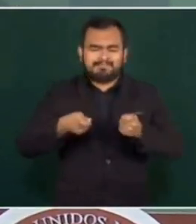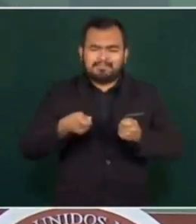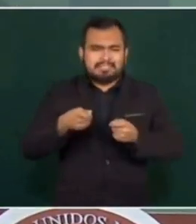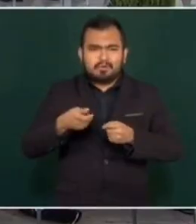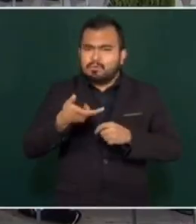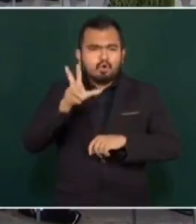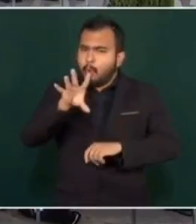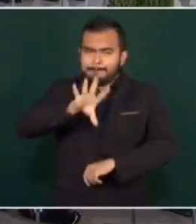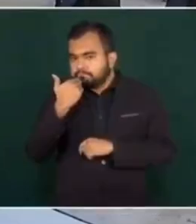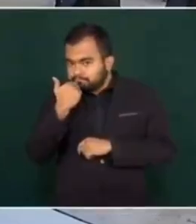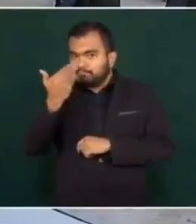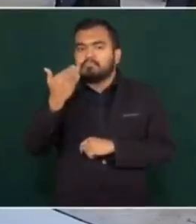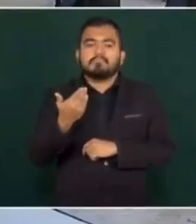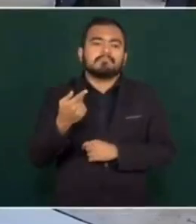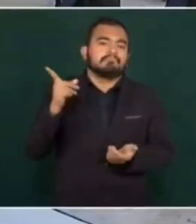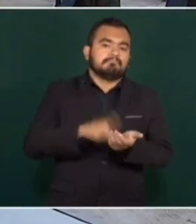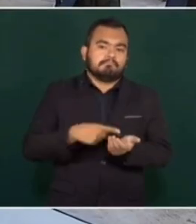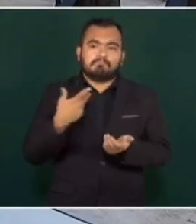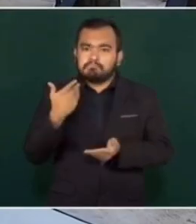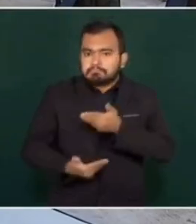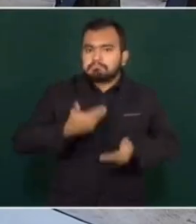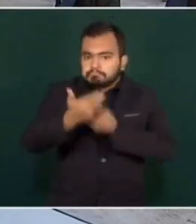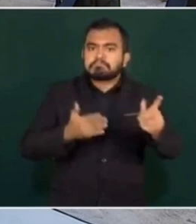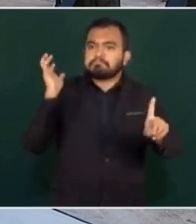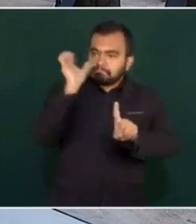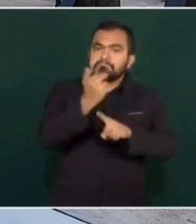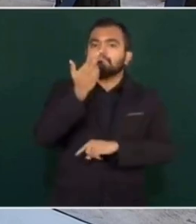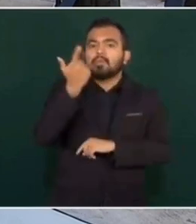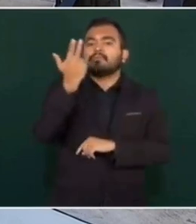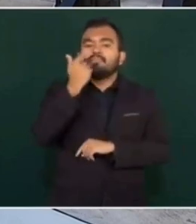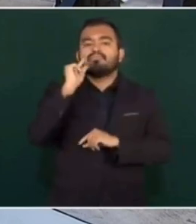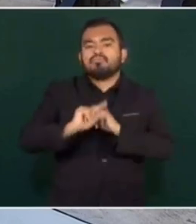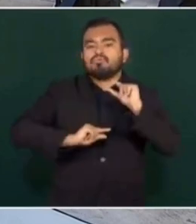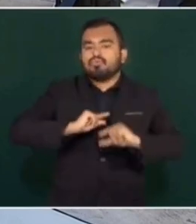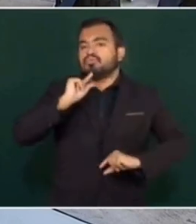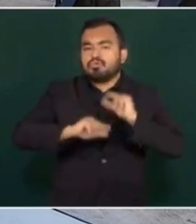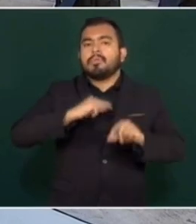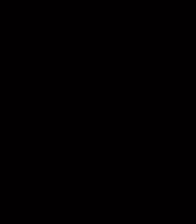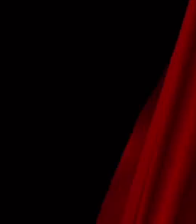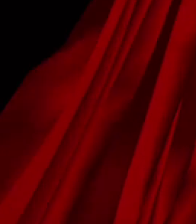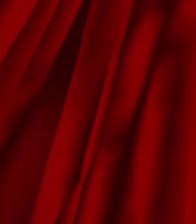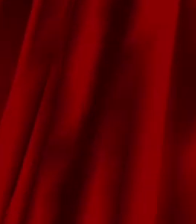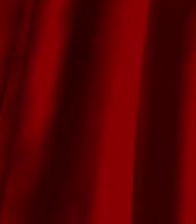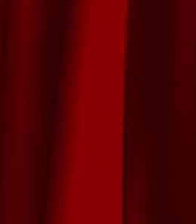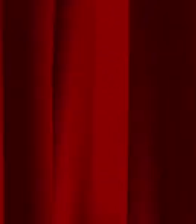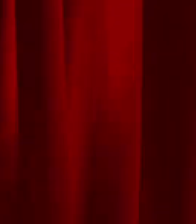lo que había antes. Entonces, vamos poco a poco avanzando para garantizar la paz y la tranquilidad.